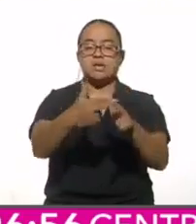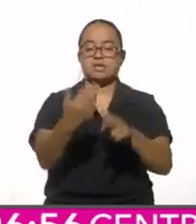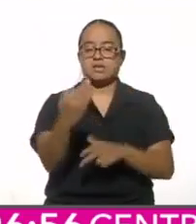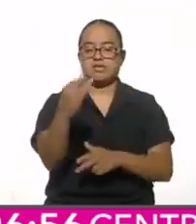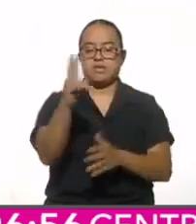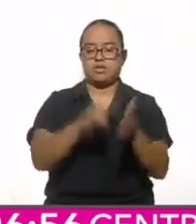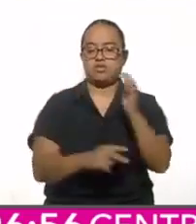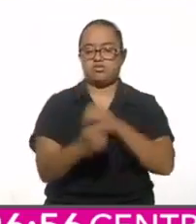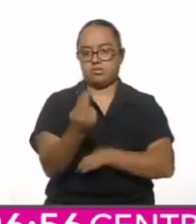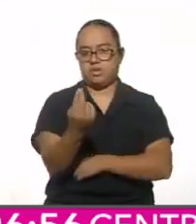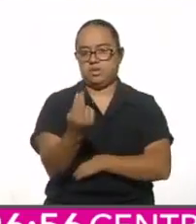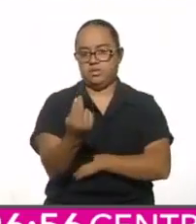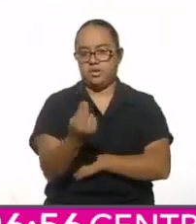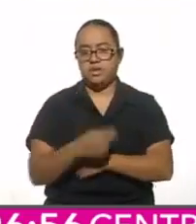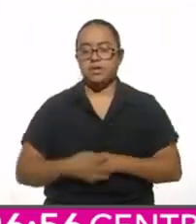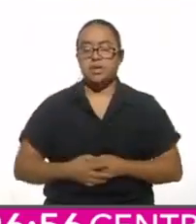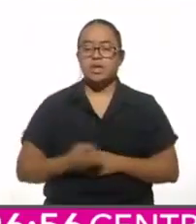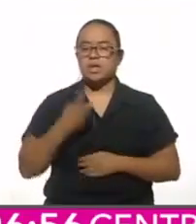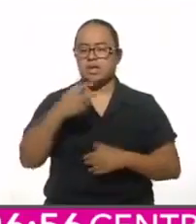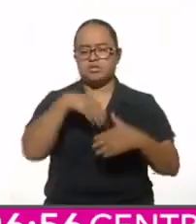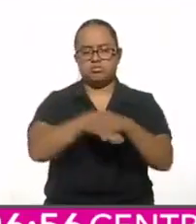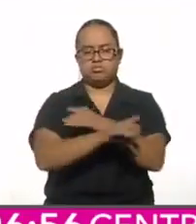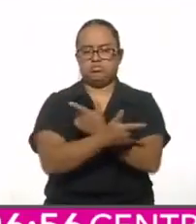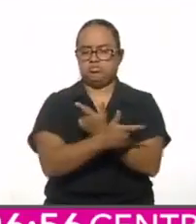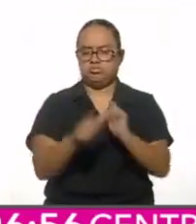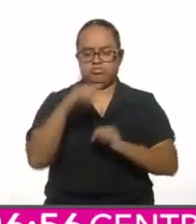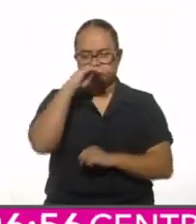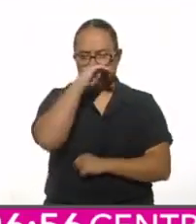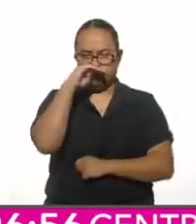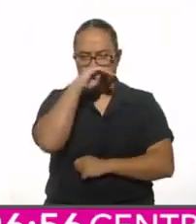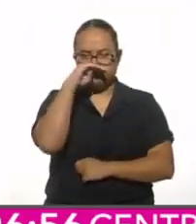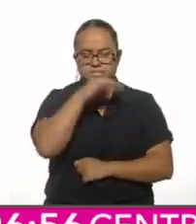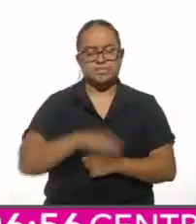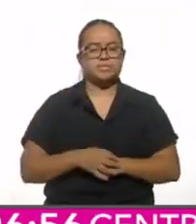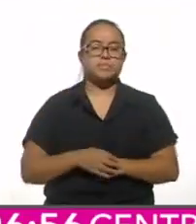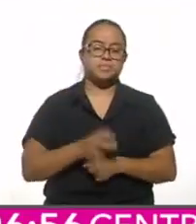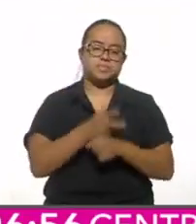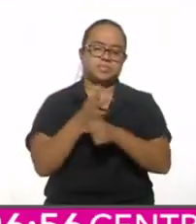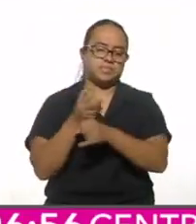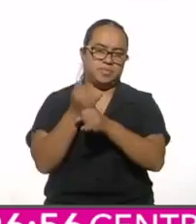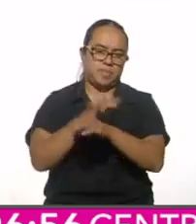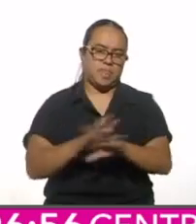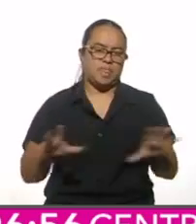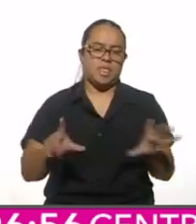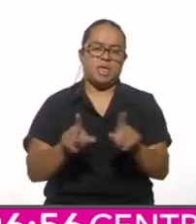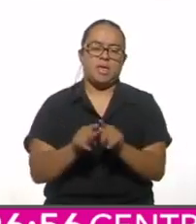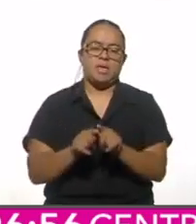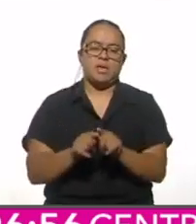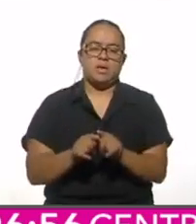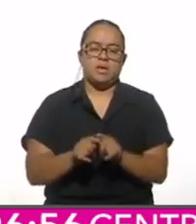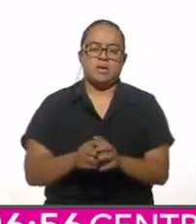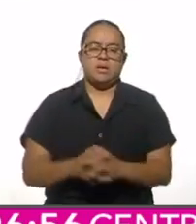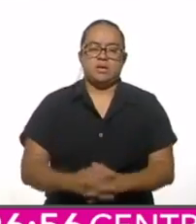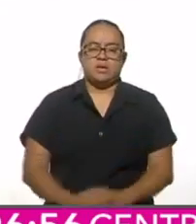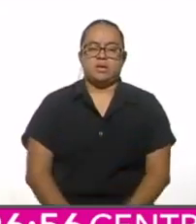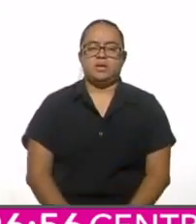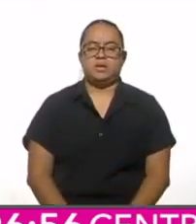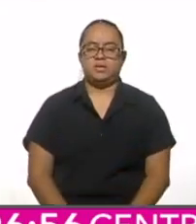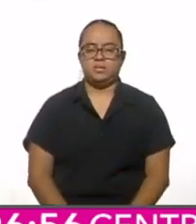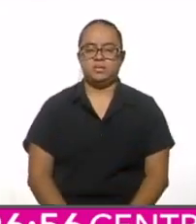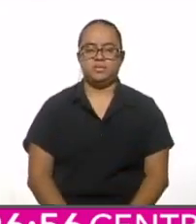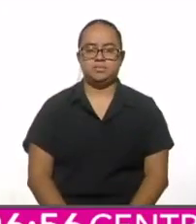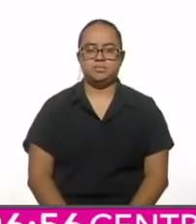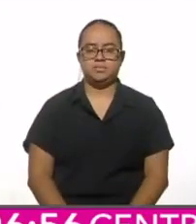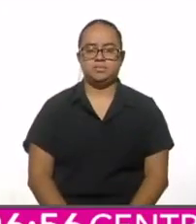de 2025. El acceso es libre. Con imágenes de Jorge Bejarano, Javier Ayón e información